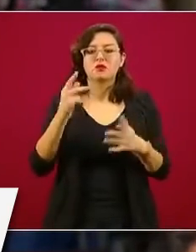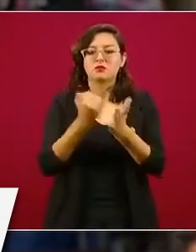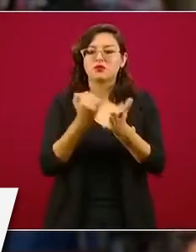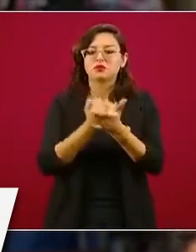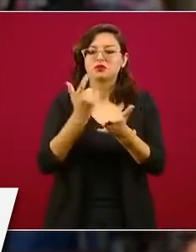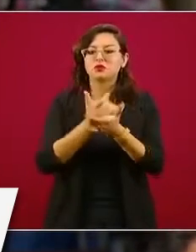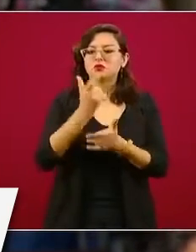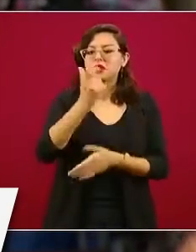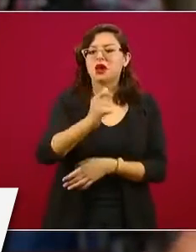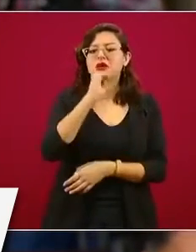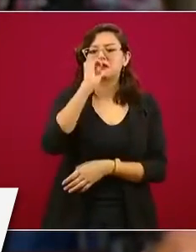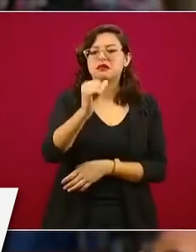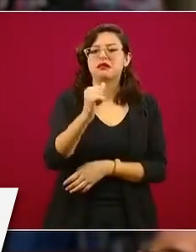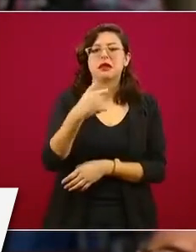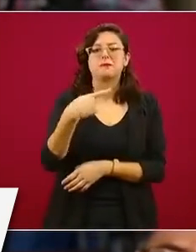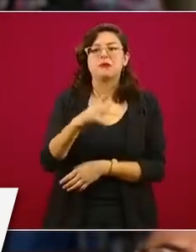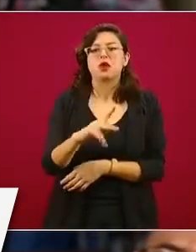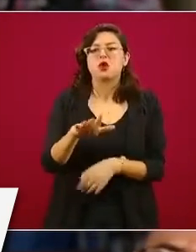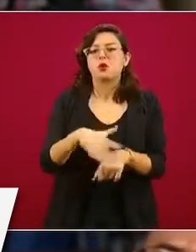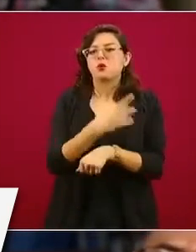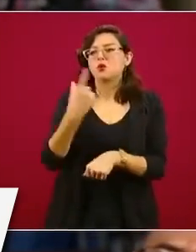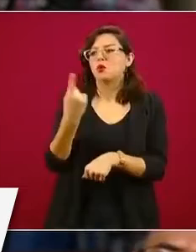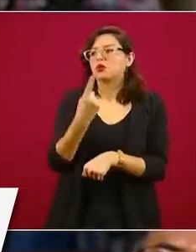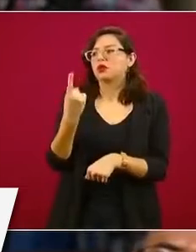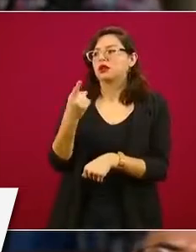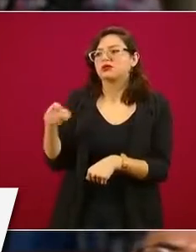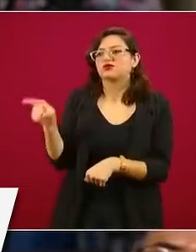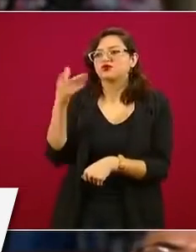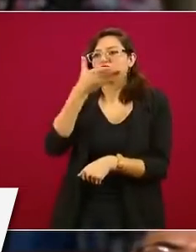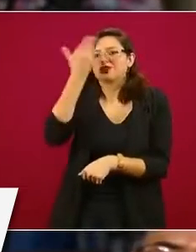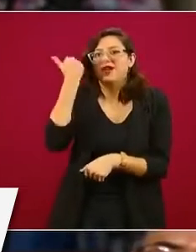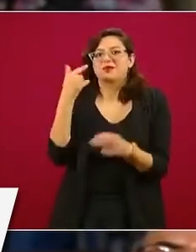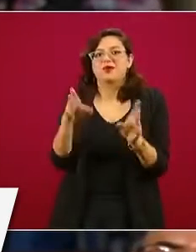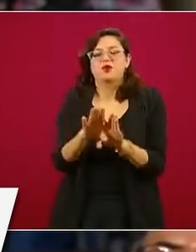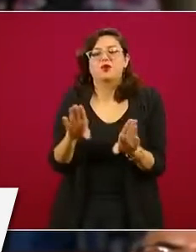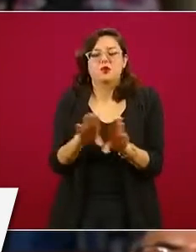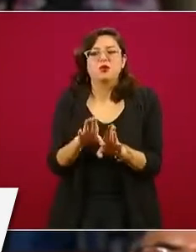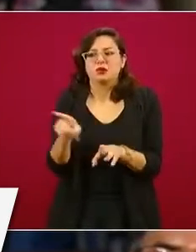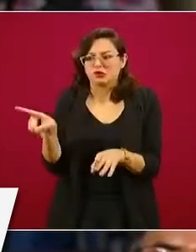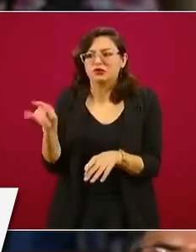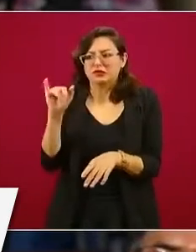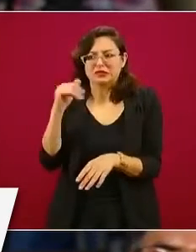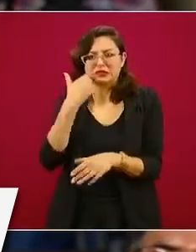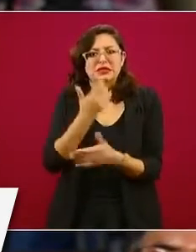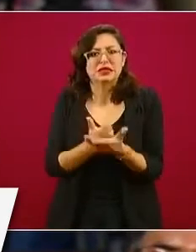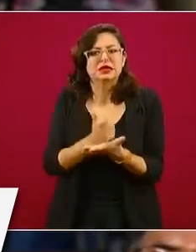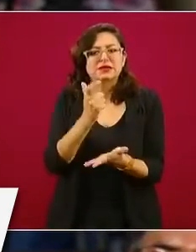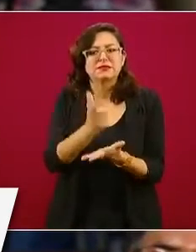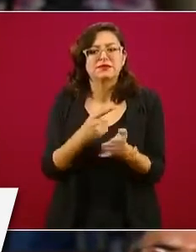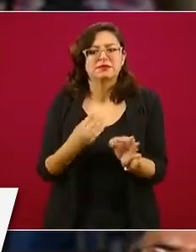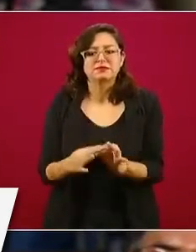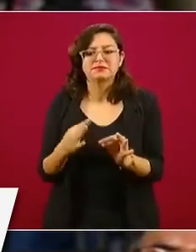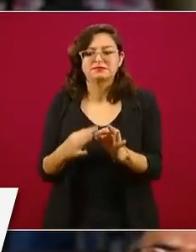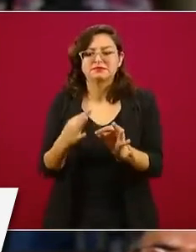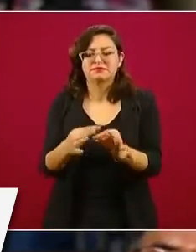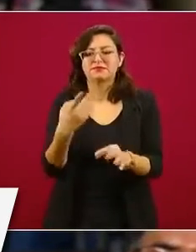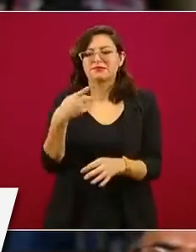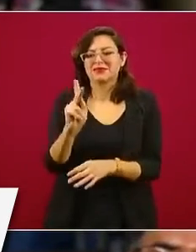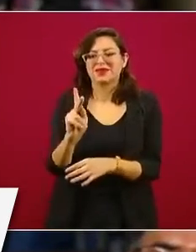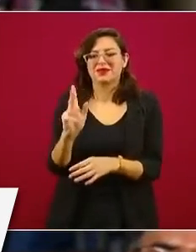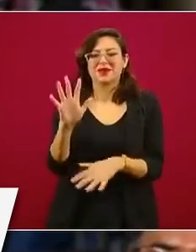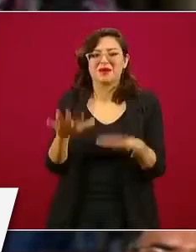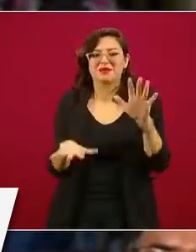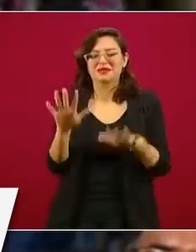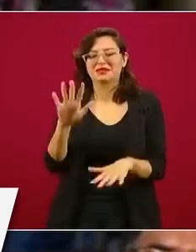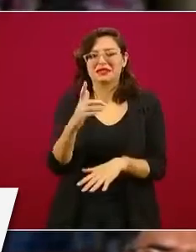y que quisieran colaborar y contribuir con el gobierno de la Cuarta Transformación pagando sus impuestos regularmente. Sin embargo, los montos